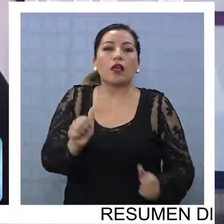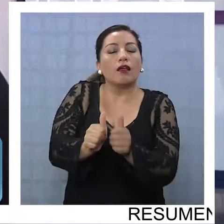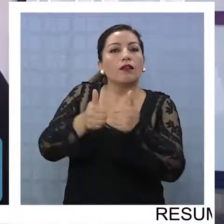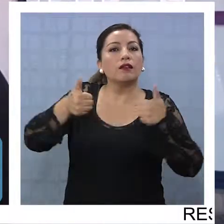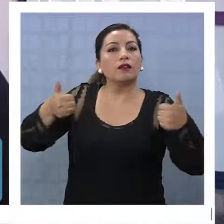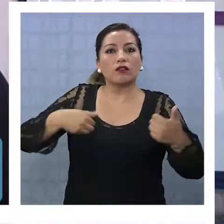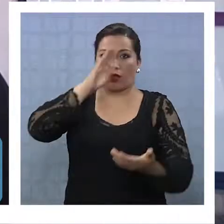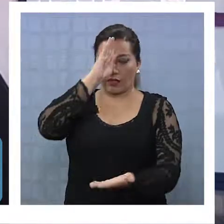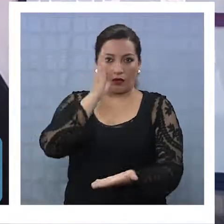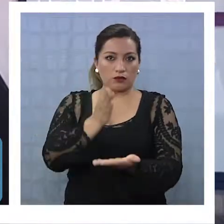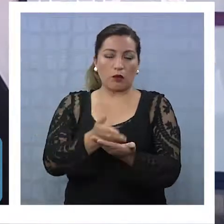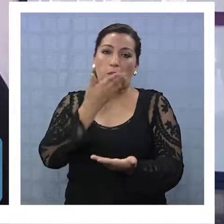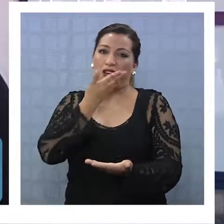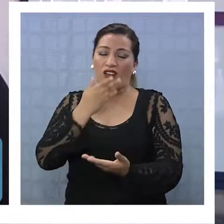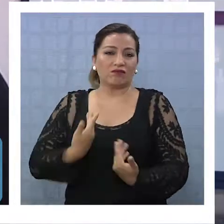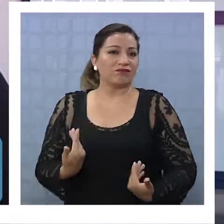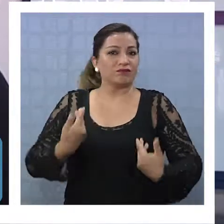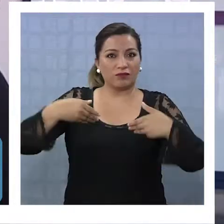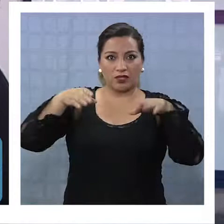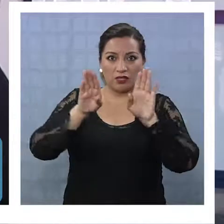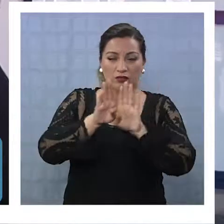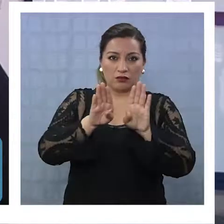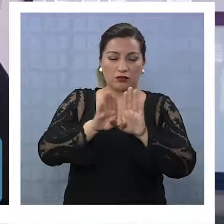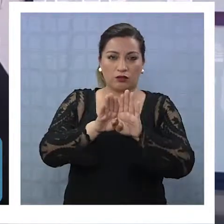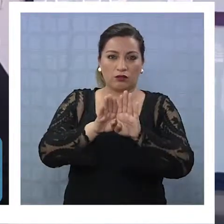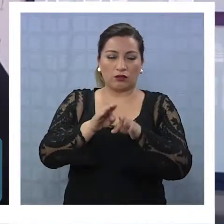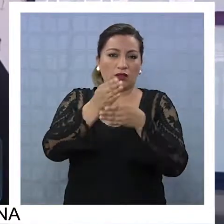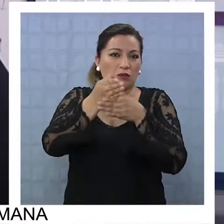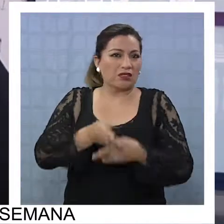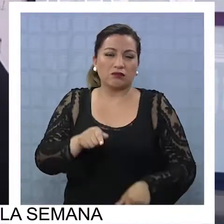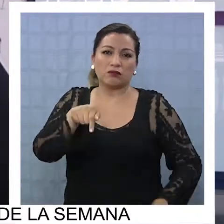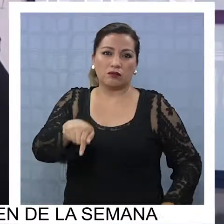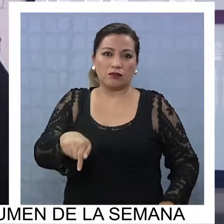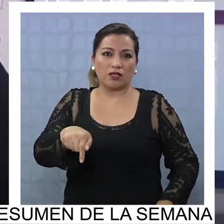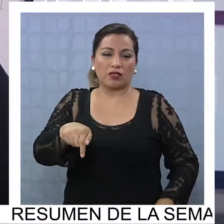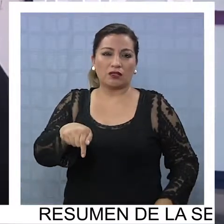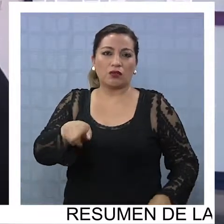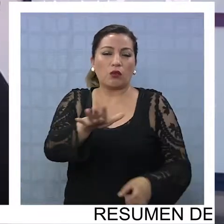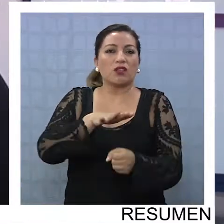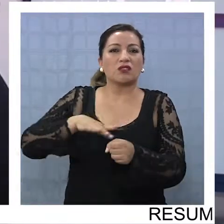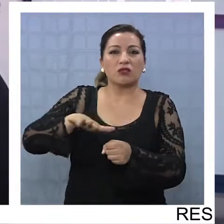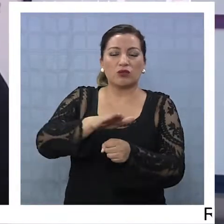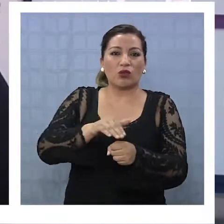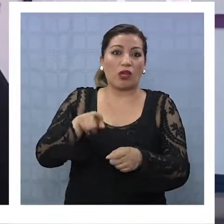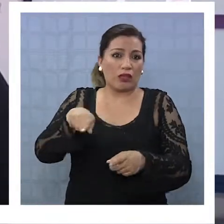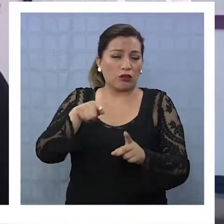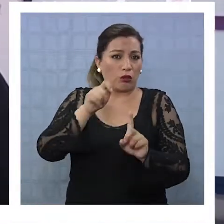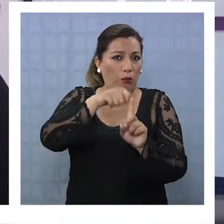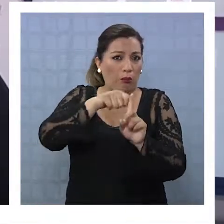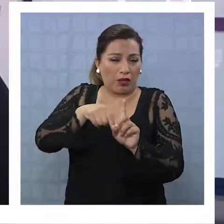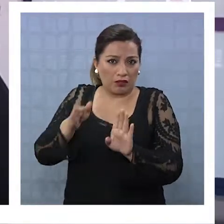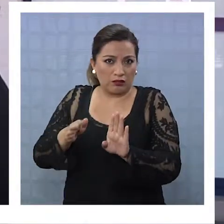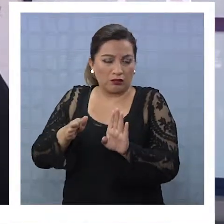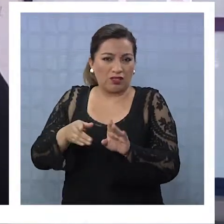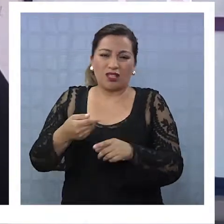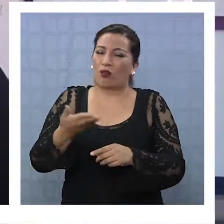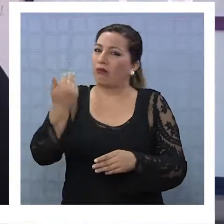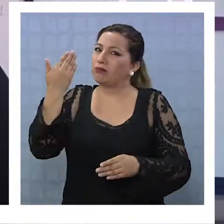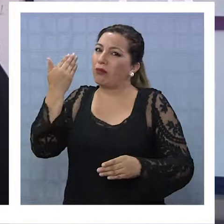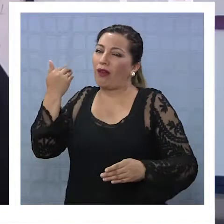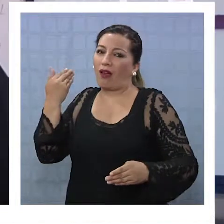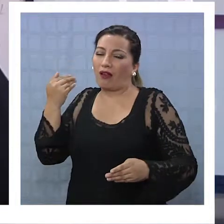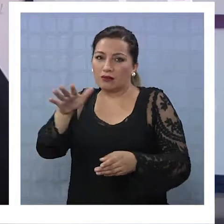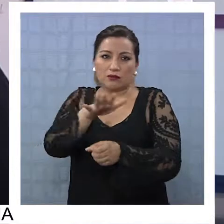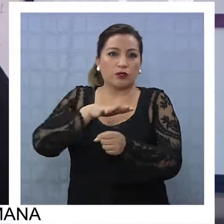Es por eso que el directorio de la institución tomó la decisión de cerrar. Esta no es una decisión que nace de un acto puntual de ahora, estos meses, sino que